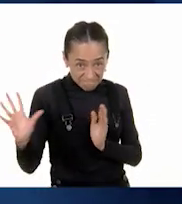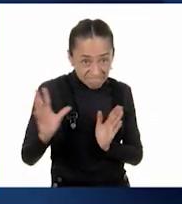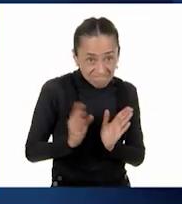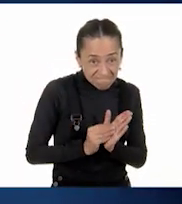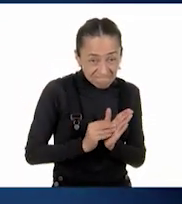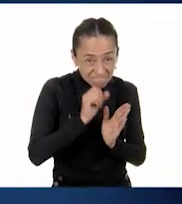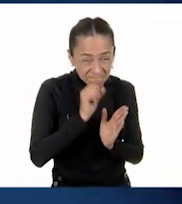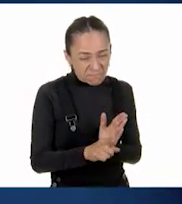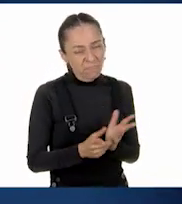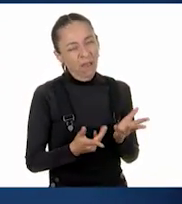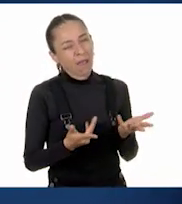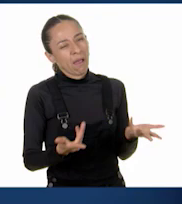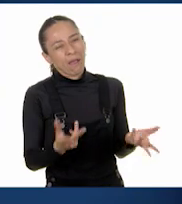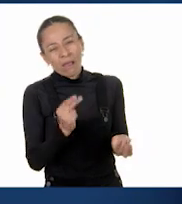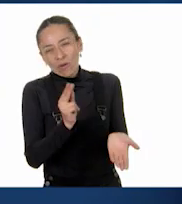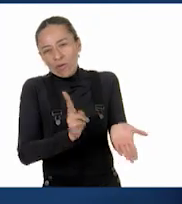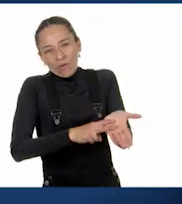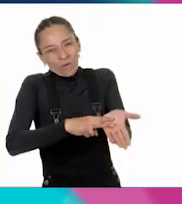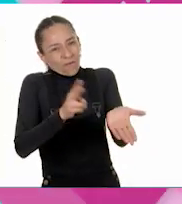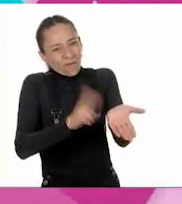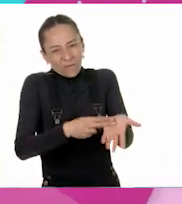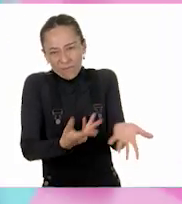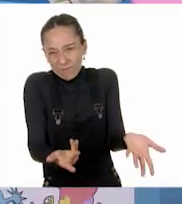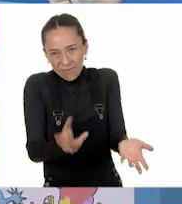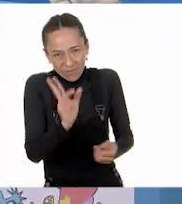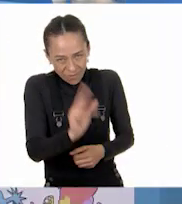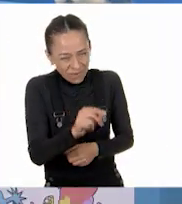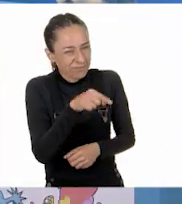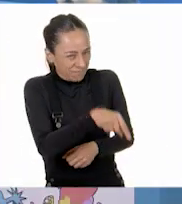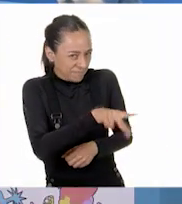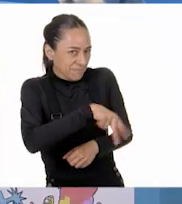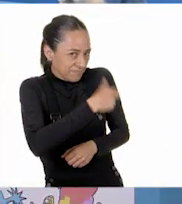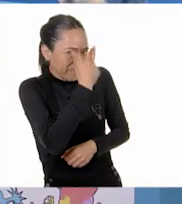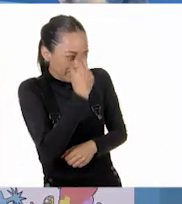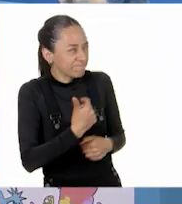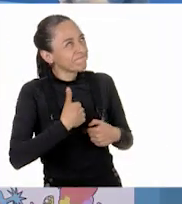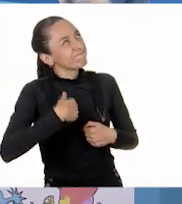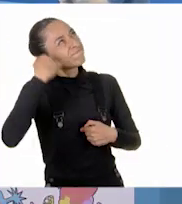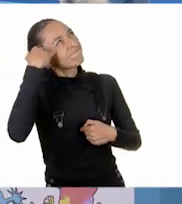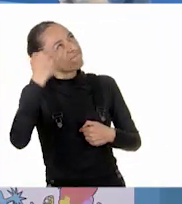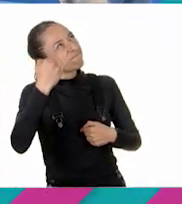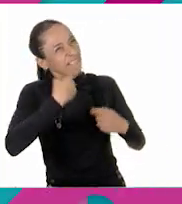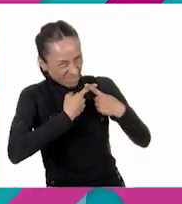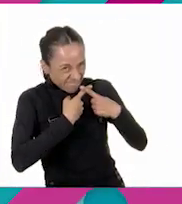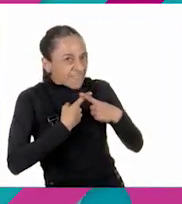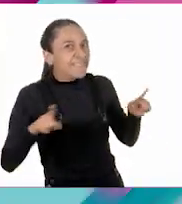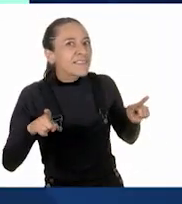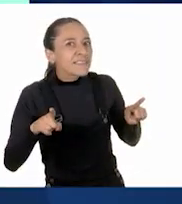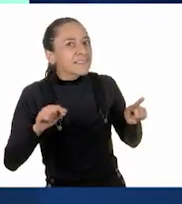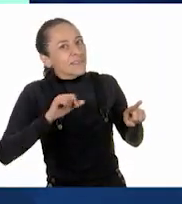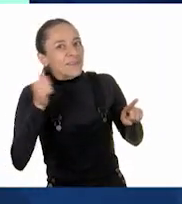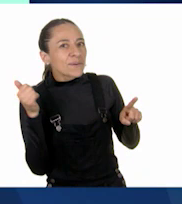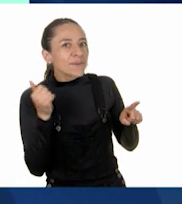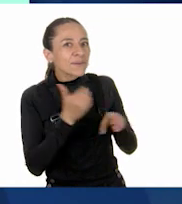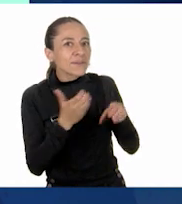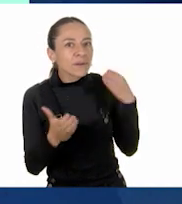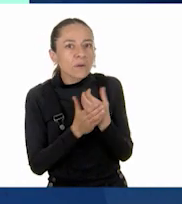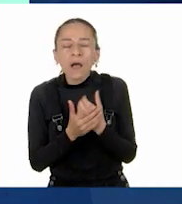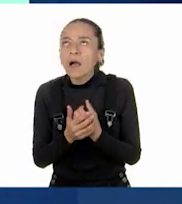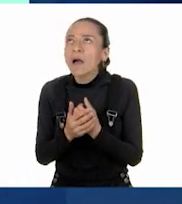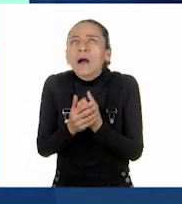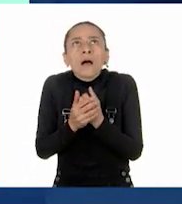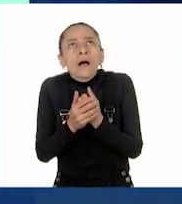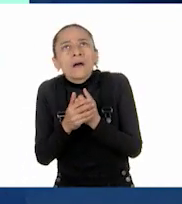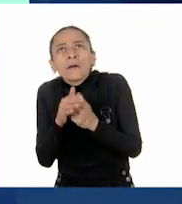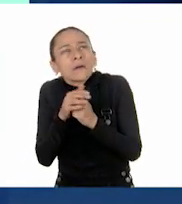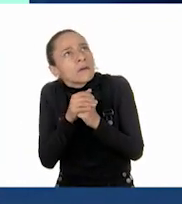chiste, como tú dices. Mira, a mí se me ocurre que puedo hacer otra cosa. ¿Qué va a ser? ¿Qué, maestra?